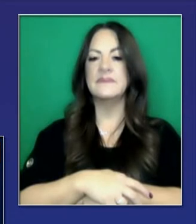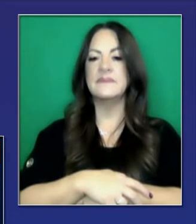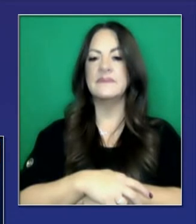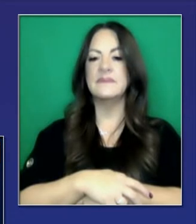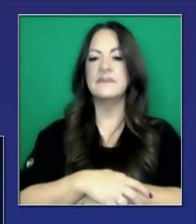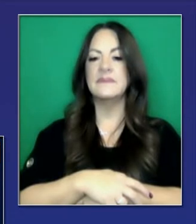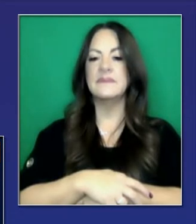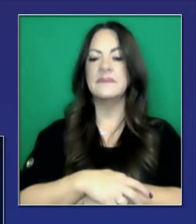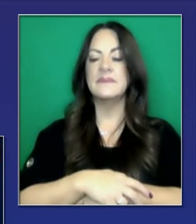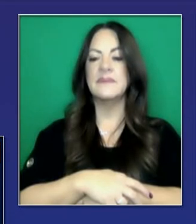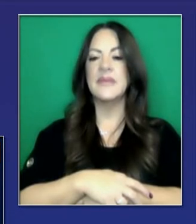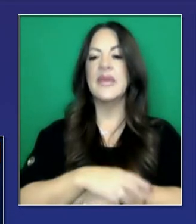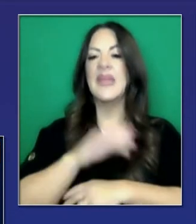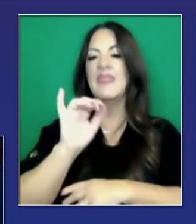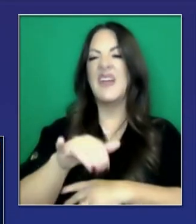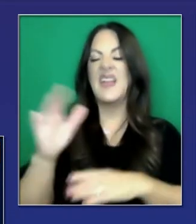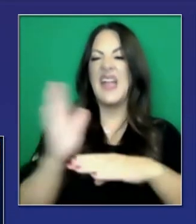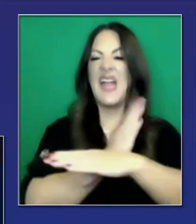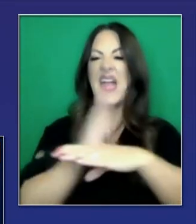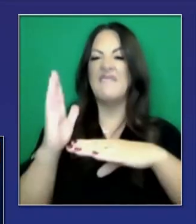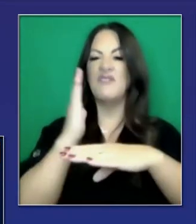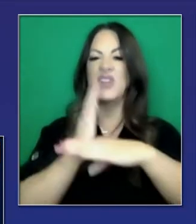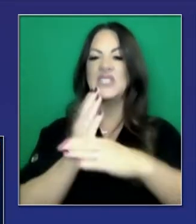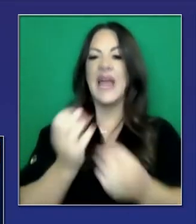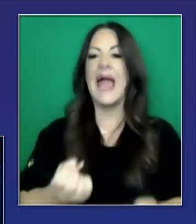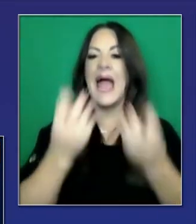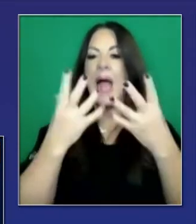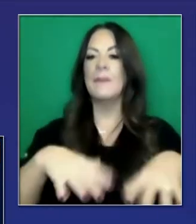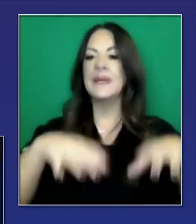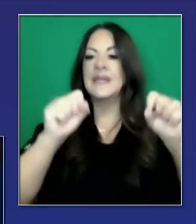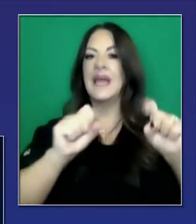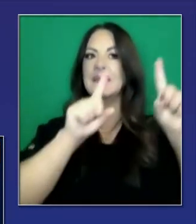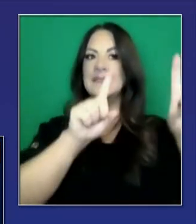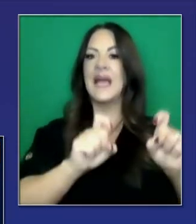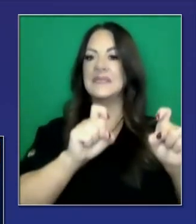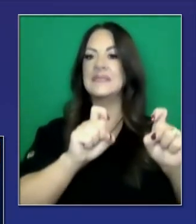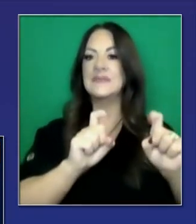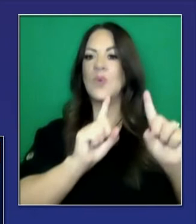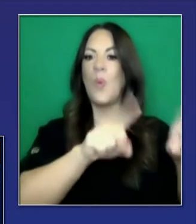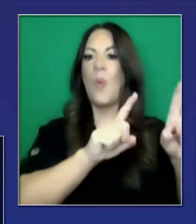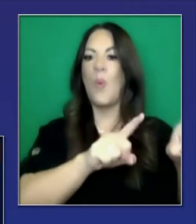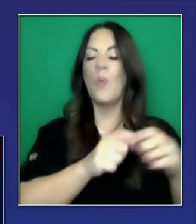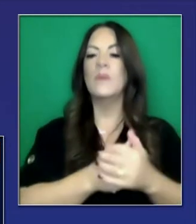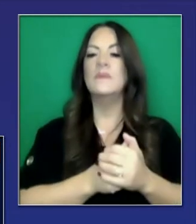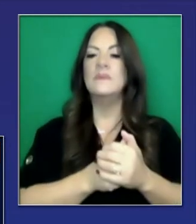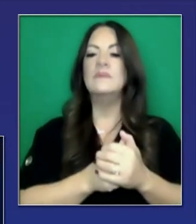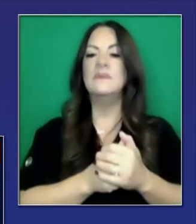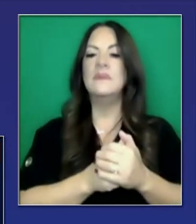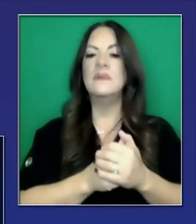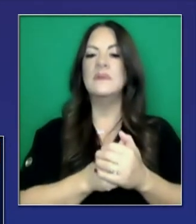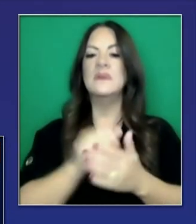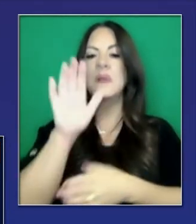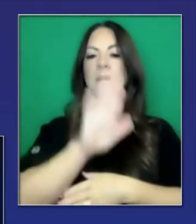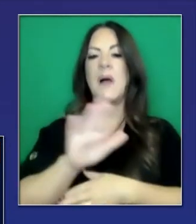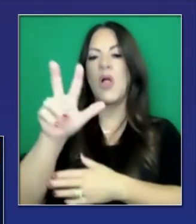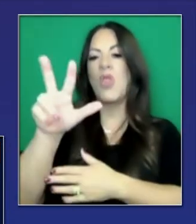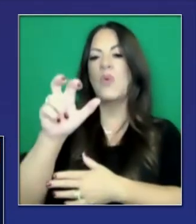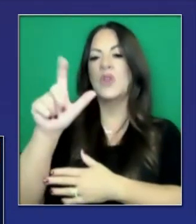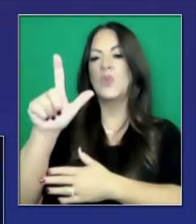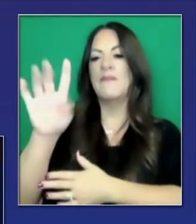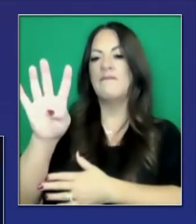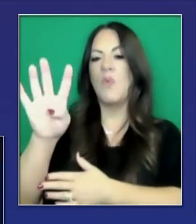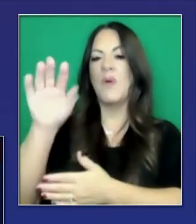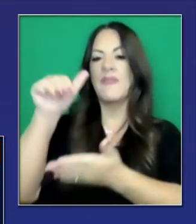días de casos positivos. Ven que el promedio de casos durante la última semana ha crecido a un poco más de